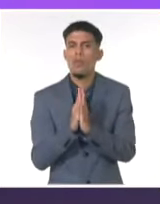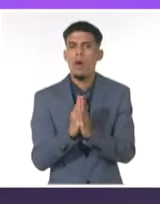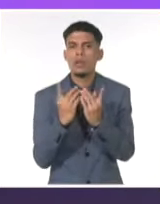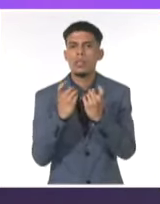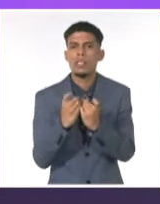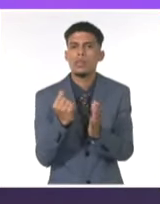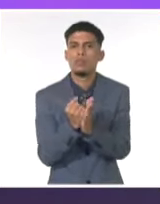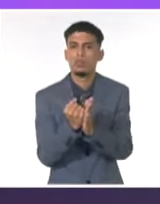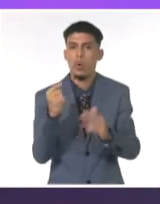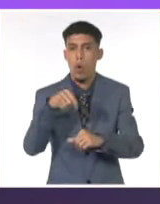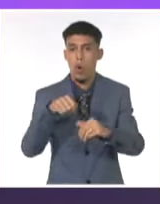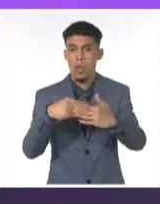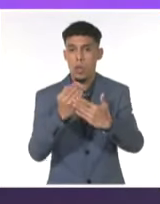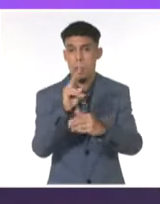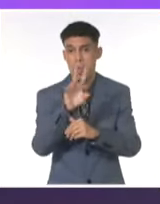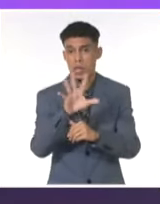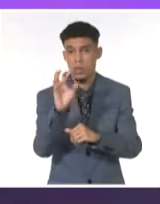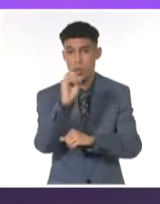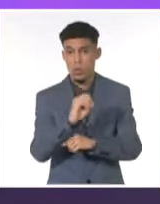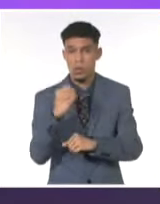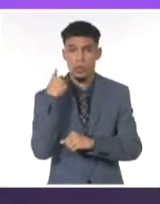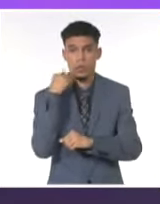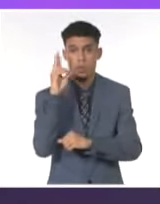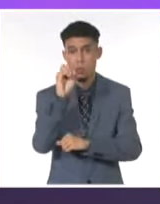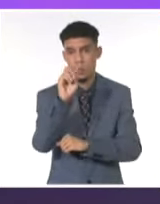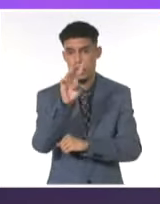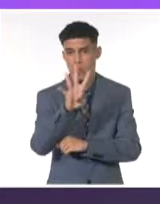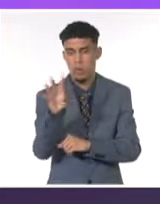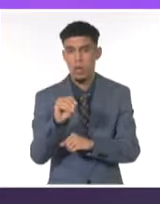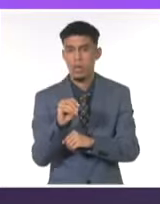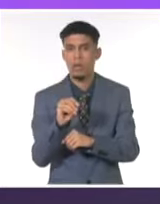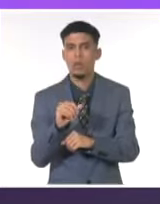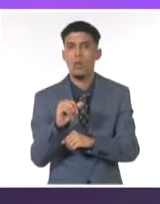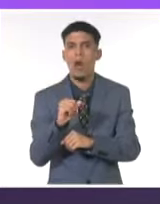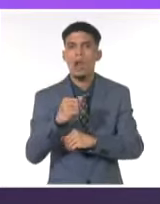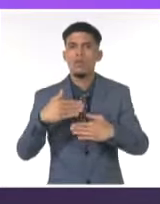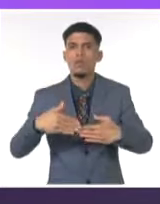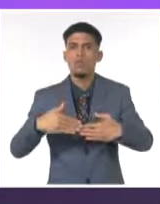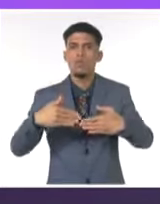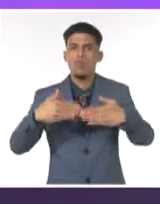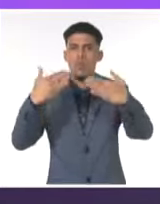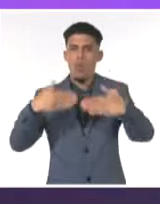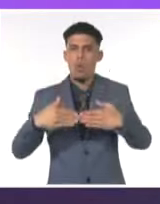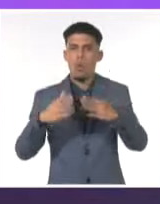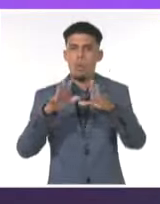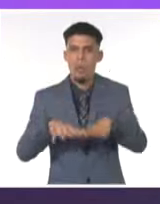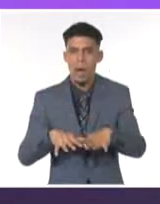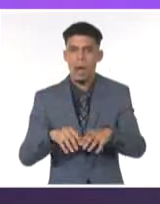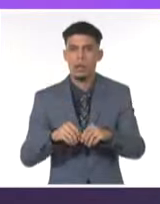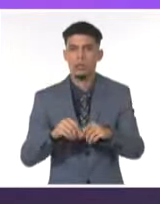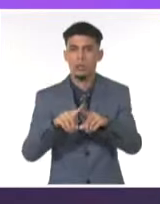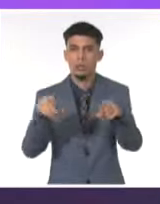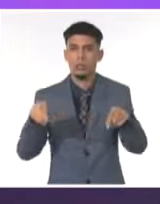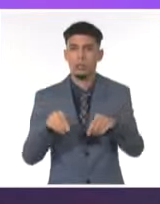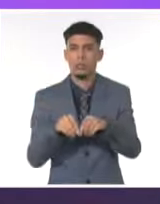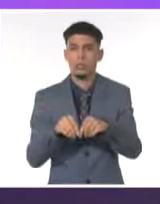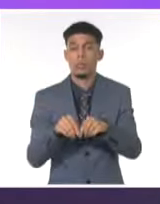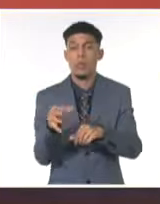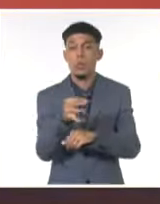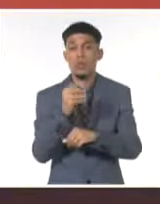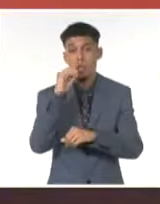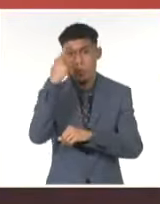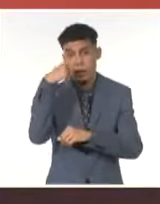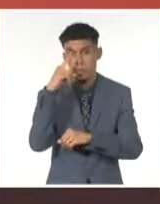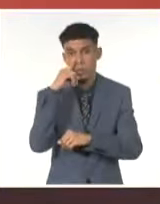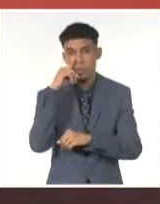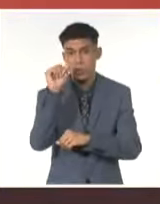confirmar hoy 25 de octubre de 2024 se cayó el muro de la presa y San Antonio del Sur está muriendo. Vamos a ver otro